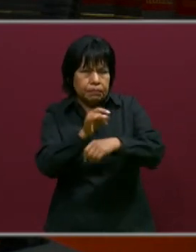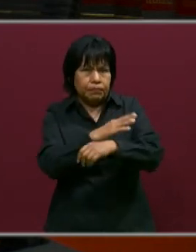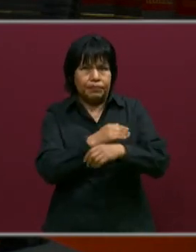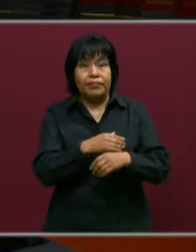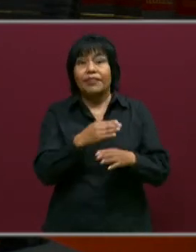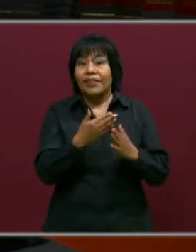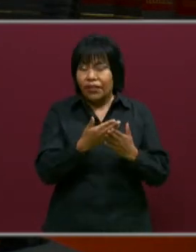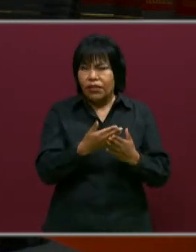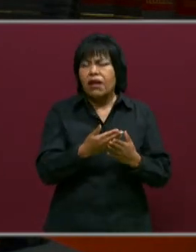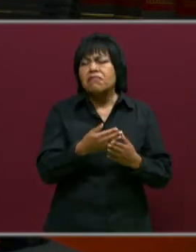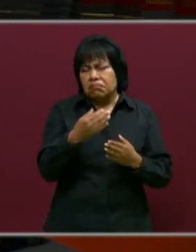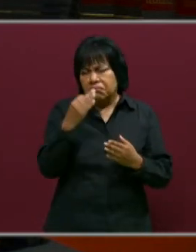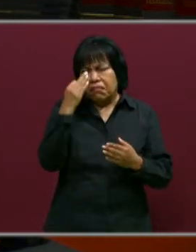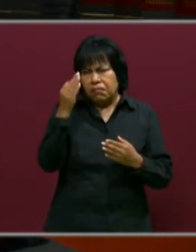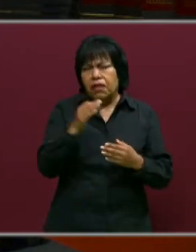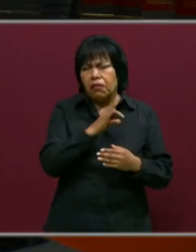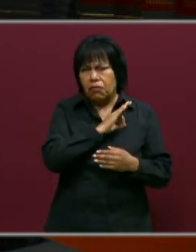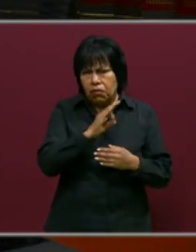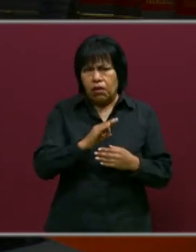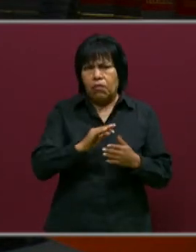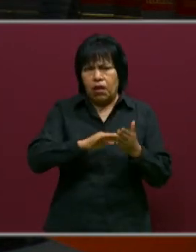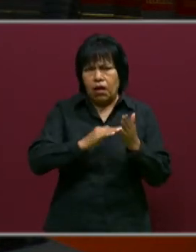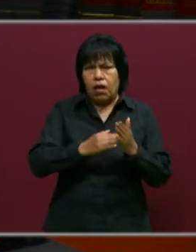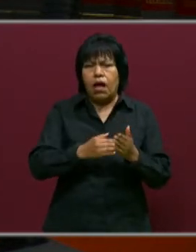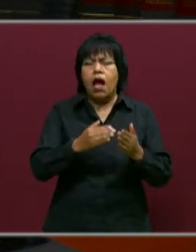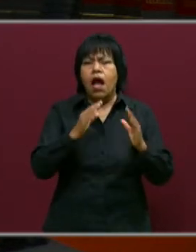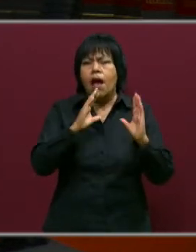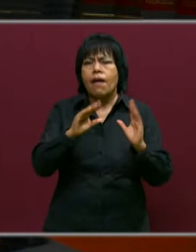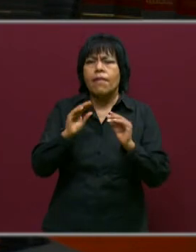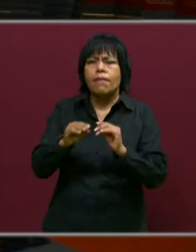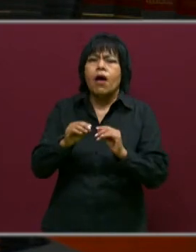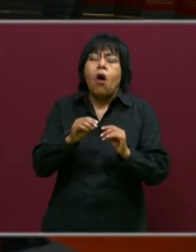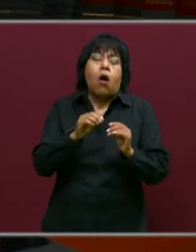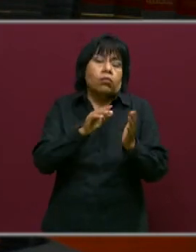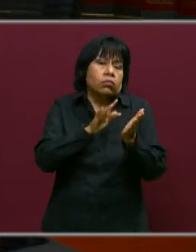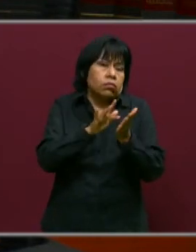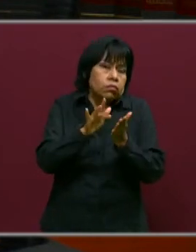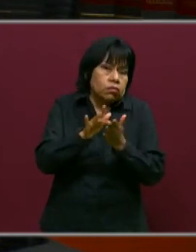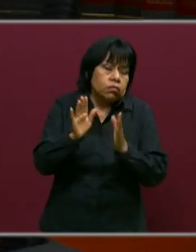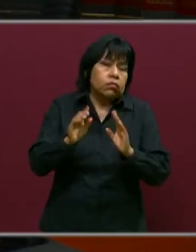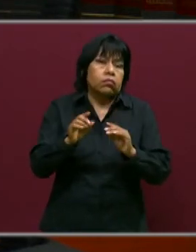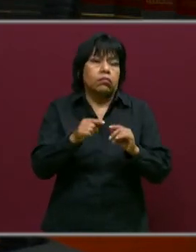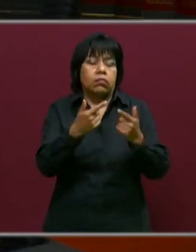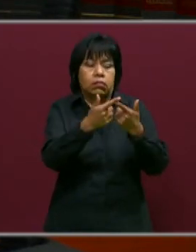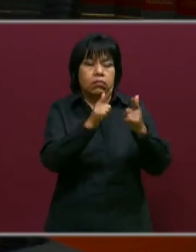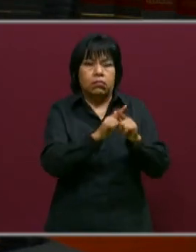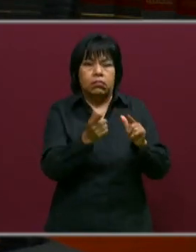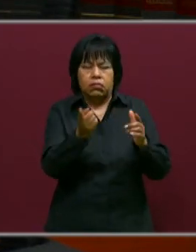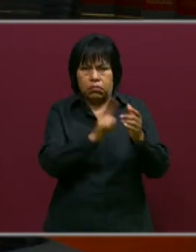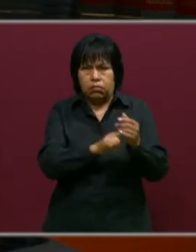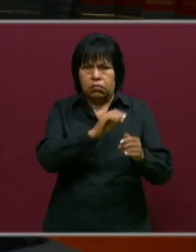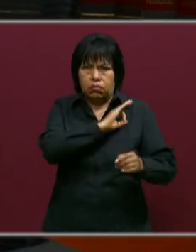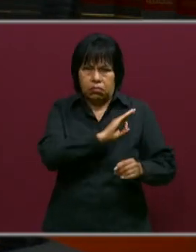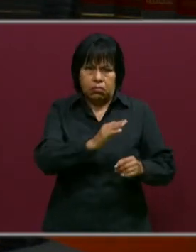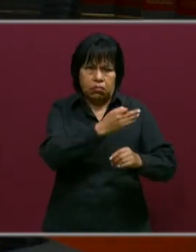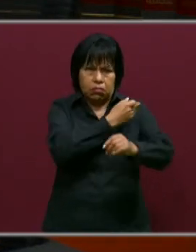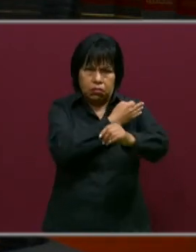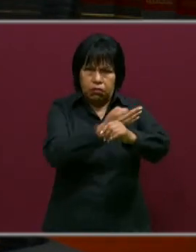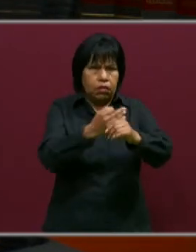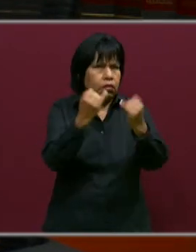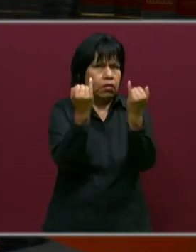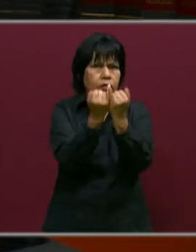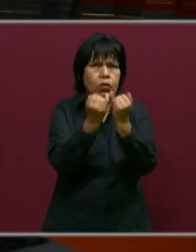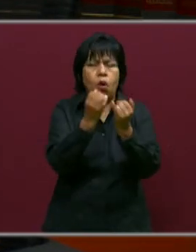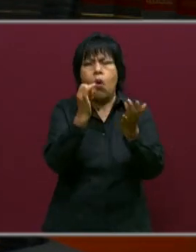estamos a tiempo todavía de implementar alguna estrategia que funciona al interior de nuestro grupo y de las familias, no